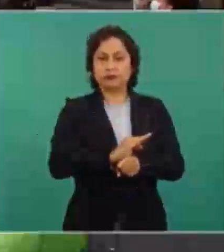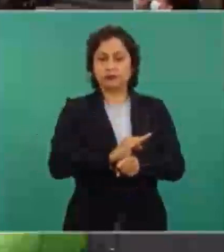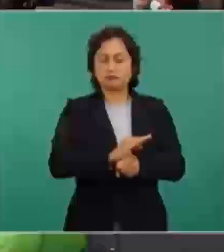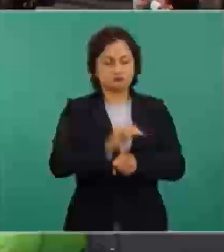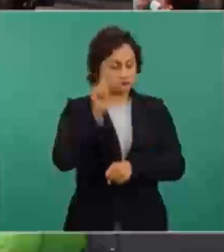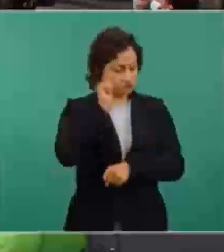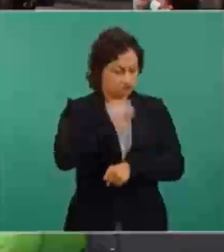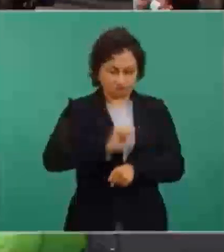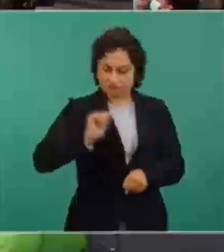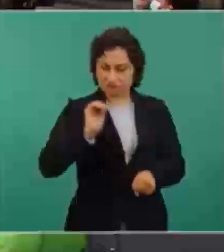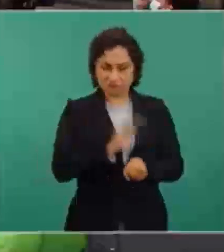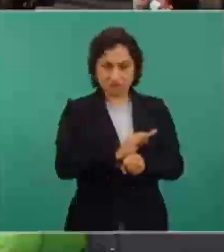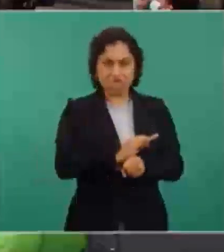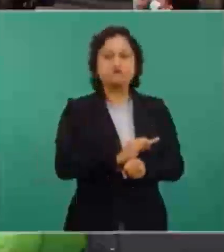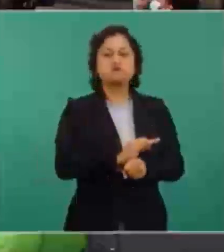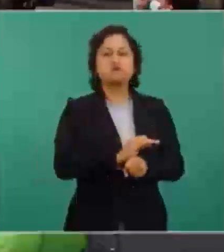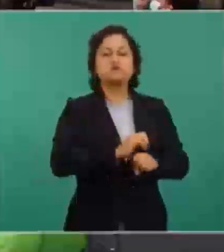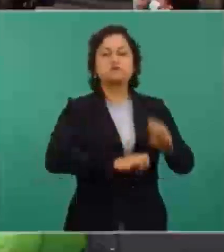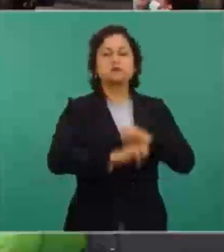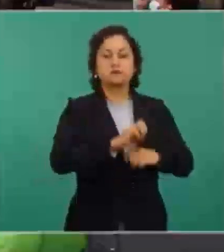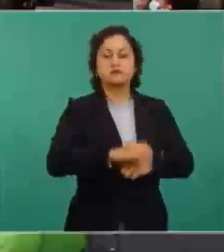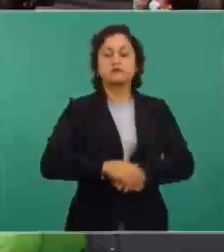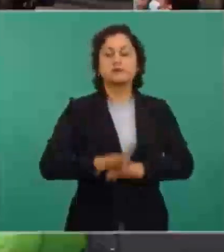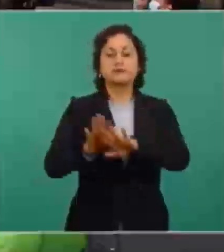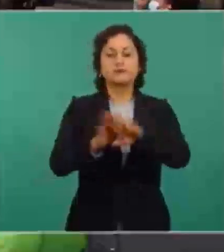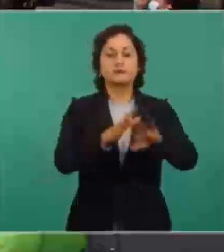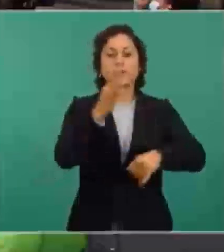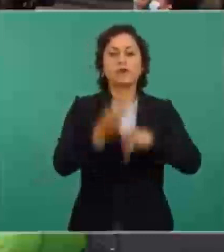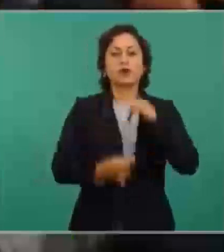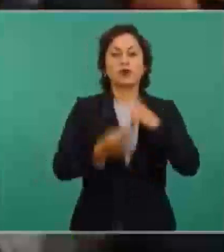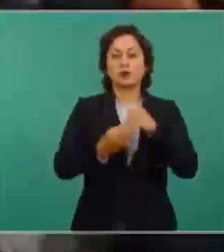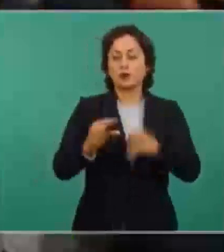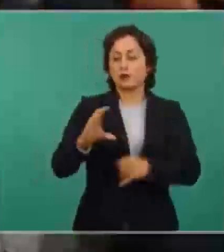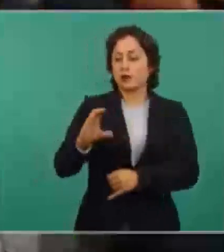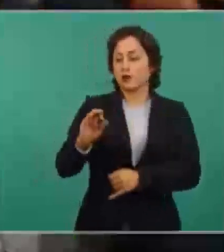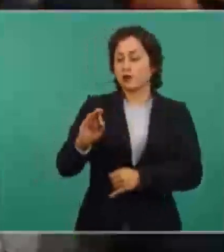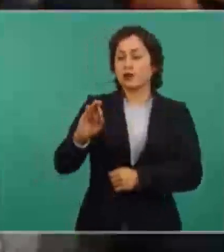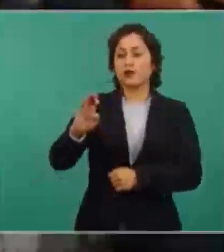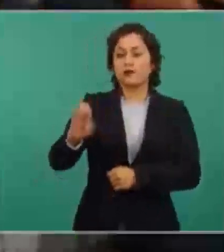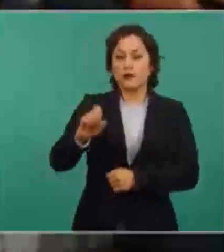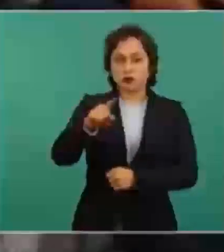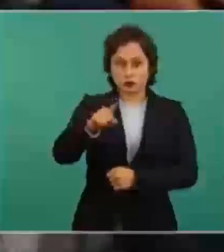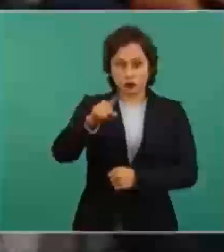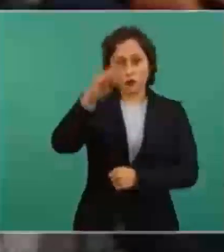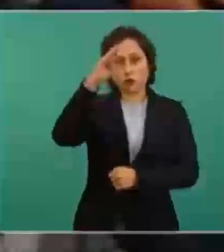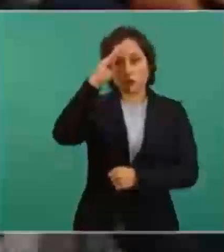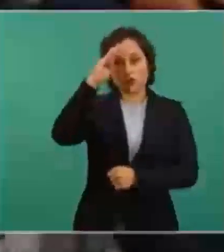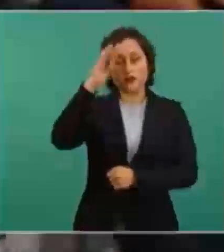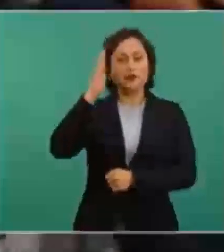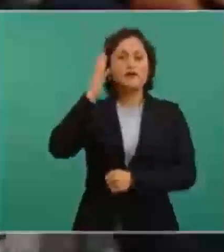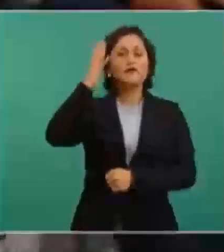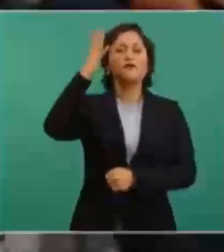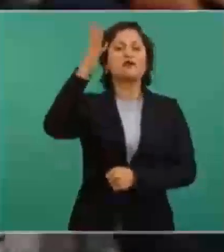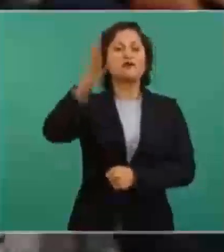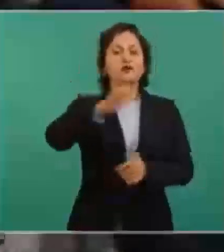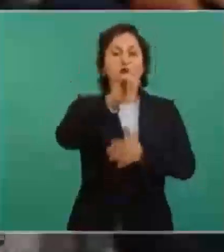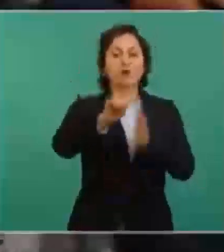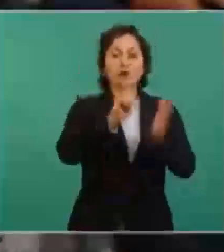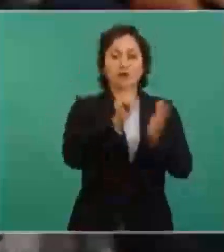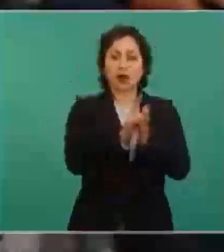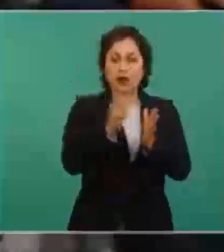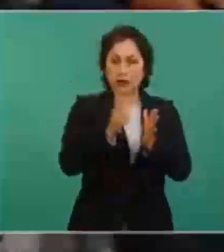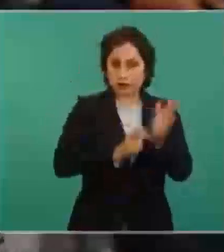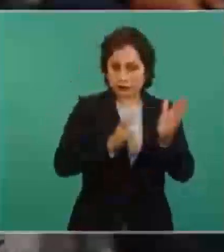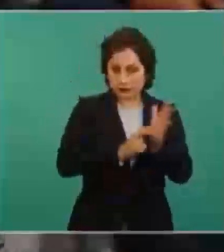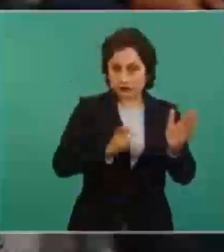por último, hablando de la Comisión Federal, a largo plazo usted tiene su plan para la reforma energética, a corto